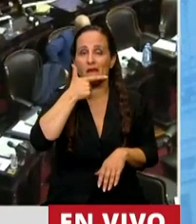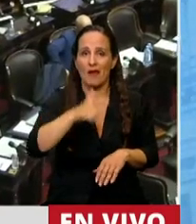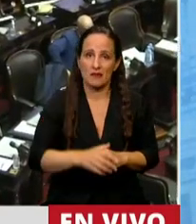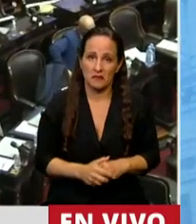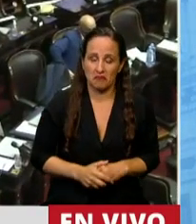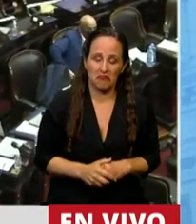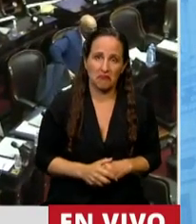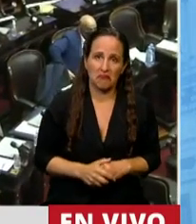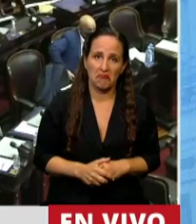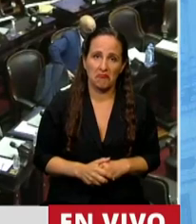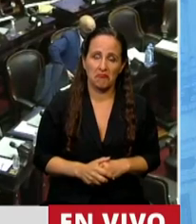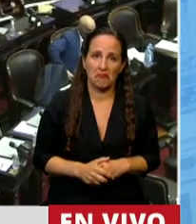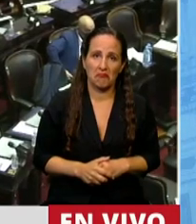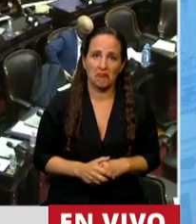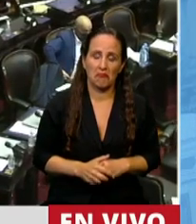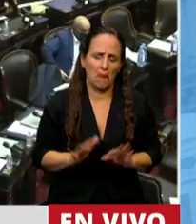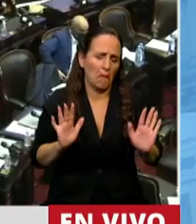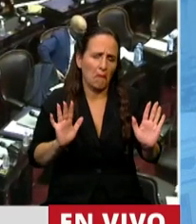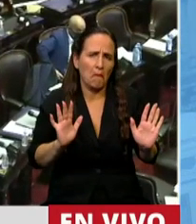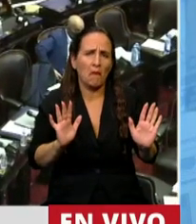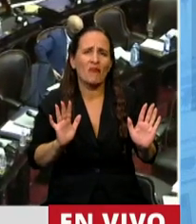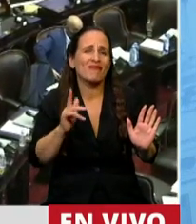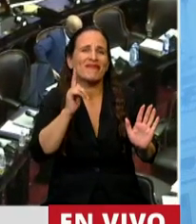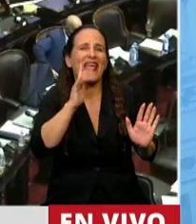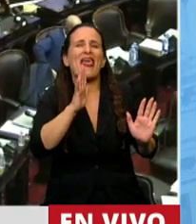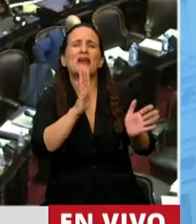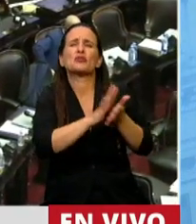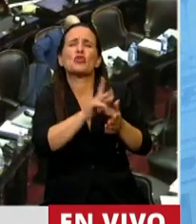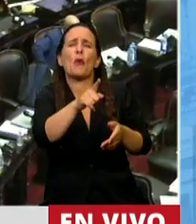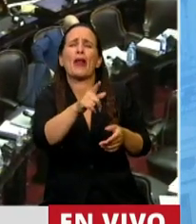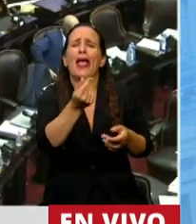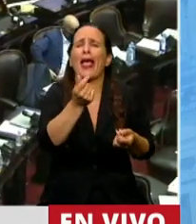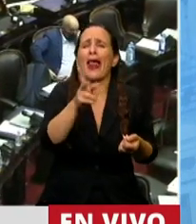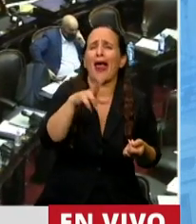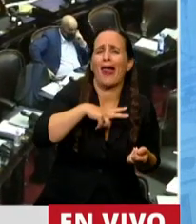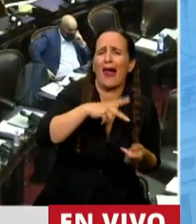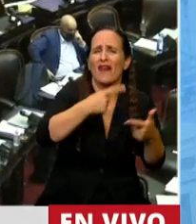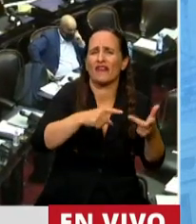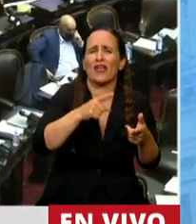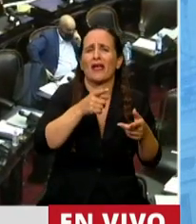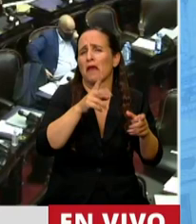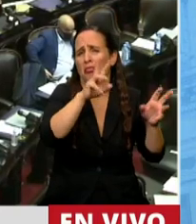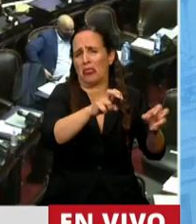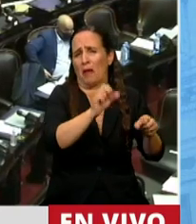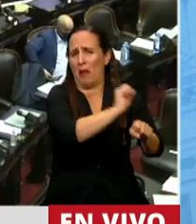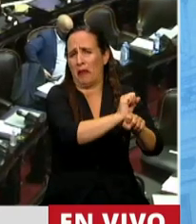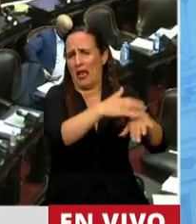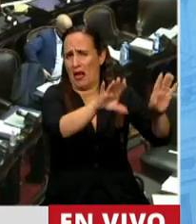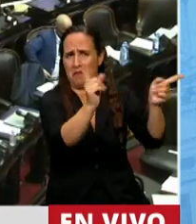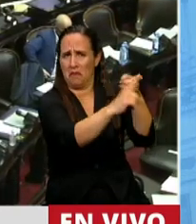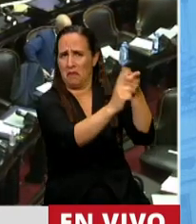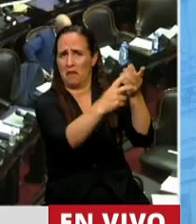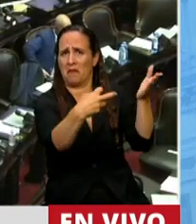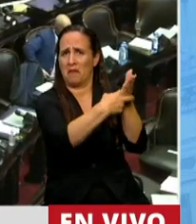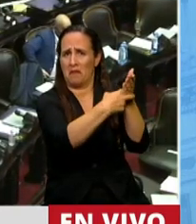No tiene nada que ver con su enriquecimiento, con la causa penal. Es una cuestión que se tiene que arreglar con el fiscal, ahora que lo